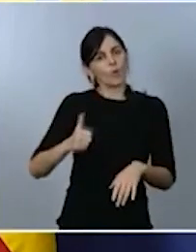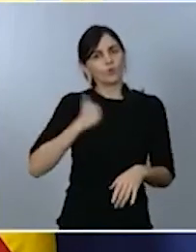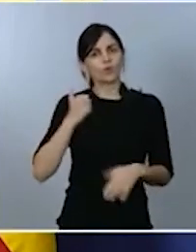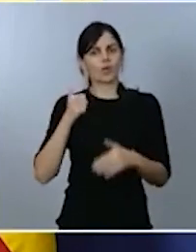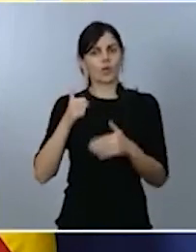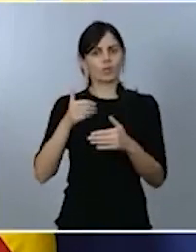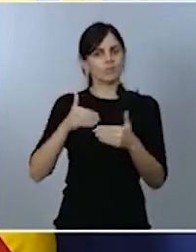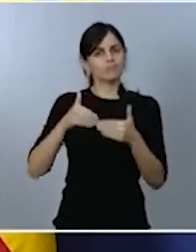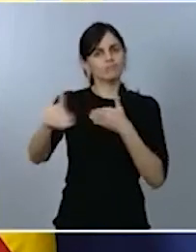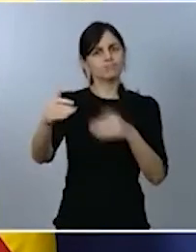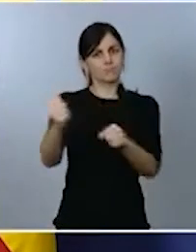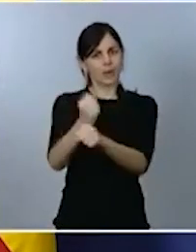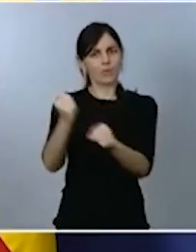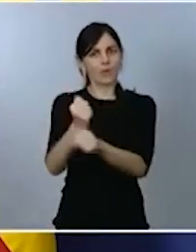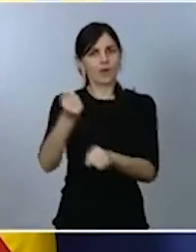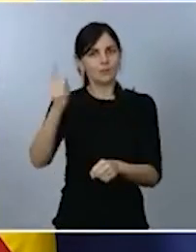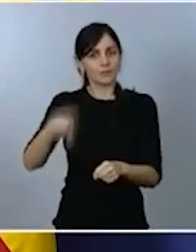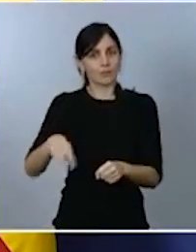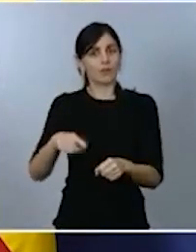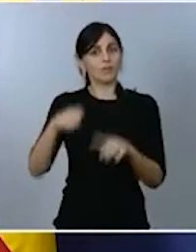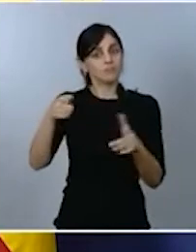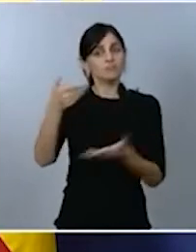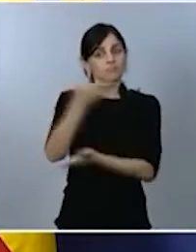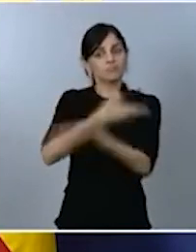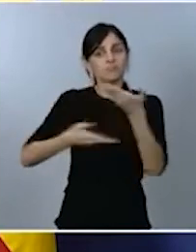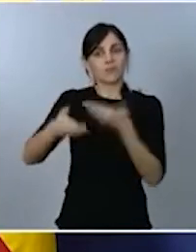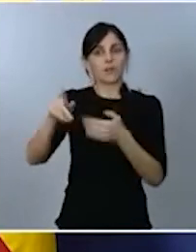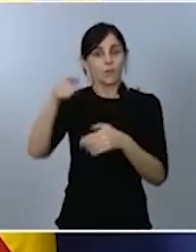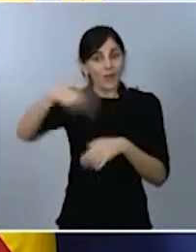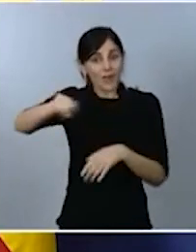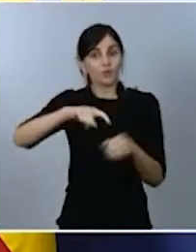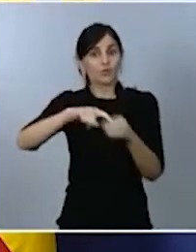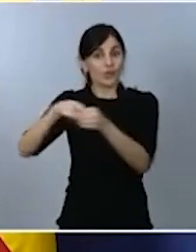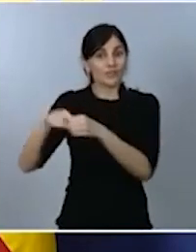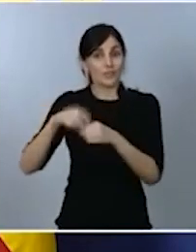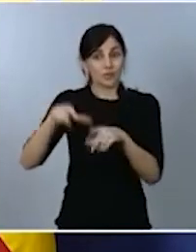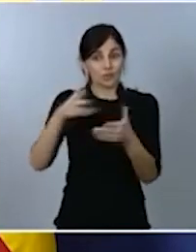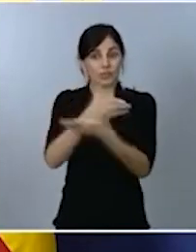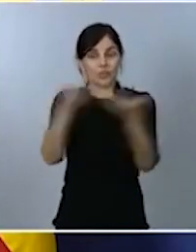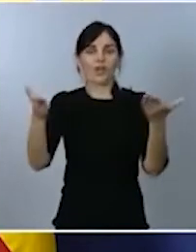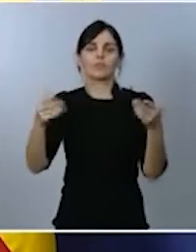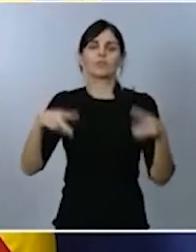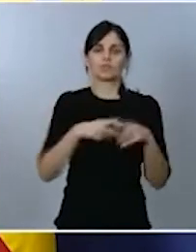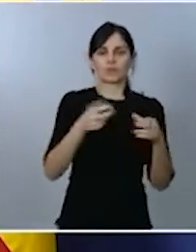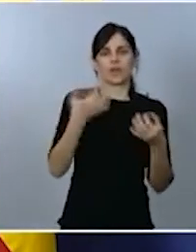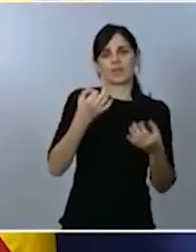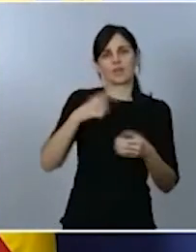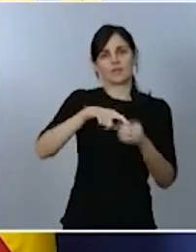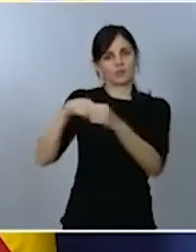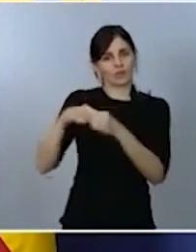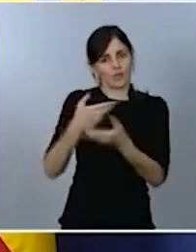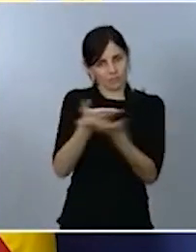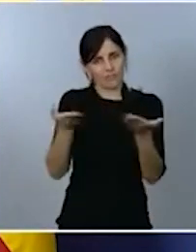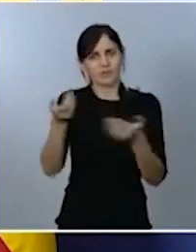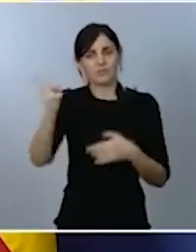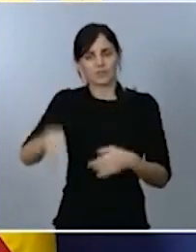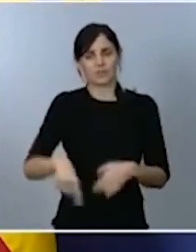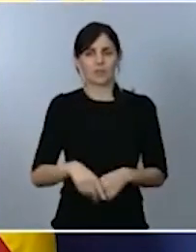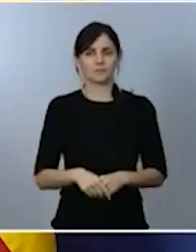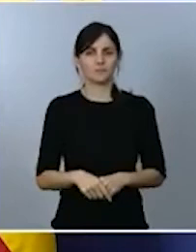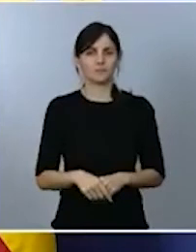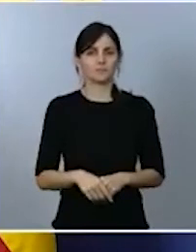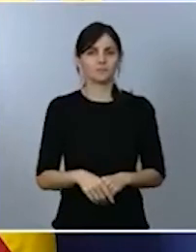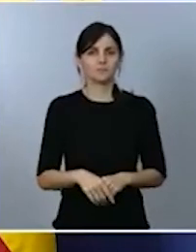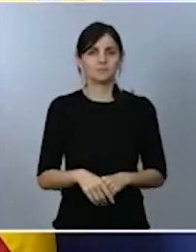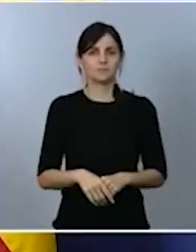comprometen y se solidarizan con el resto de la sociedad para que mejoremos en materia de seguridad vial. Por lo tanto,